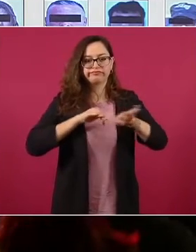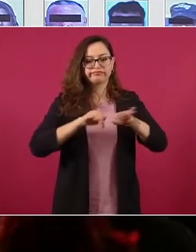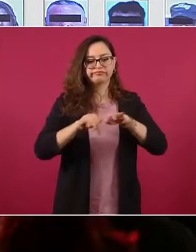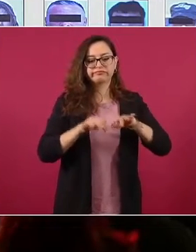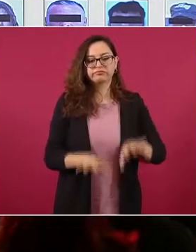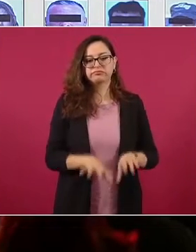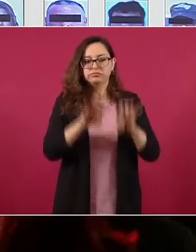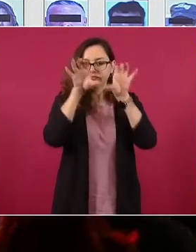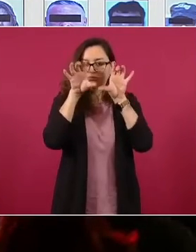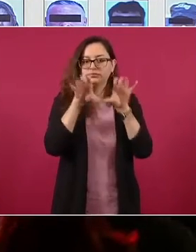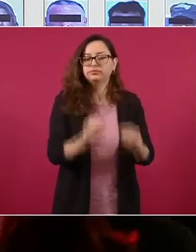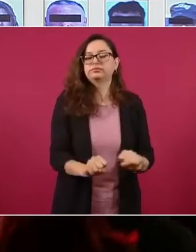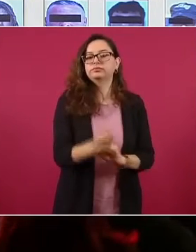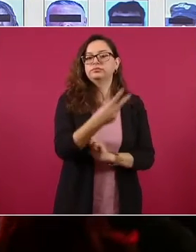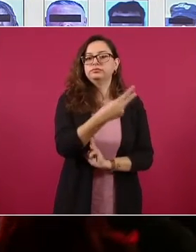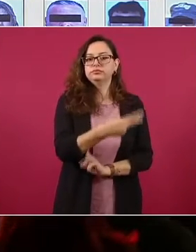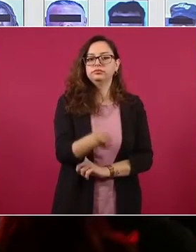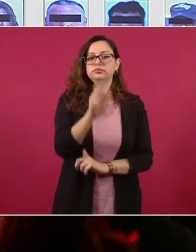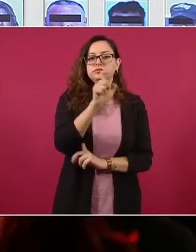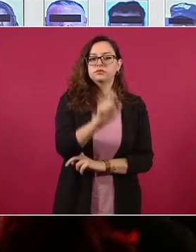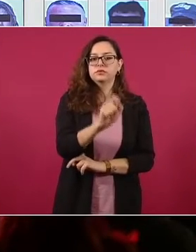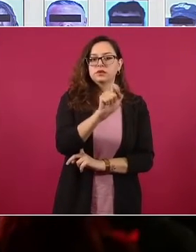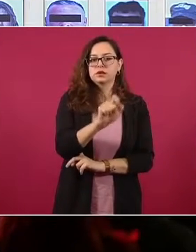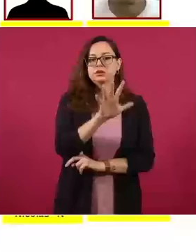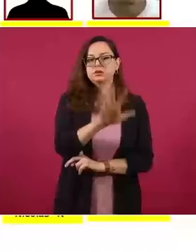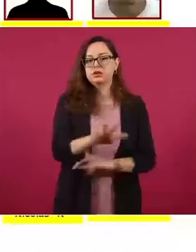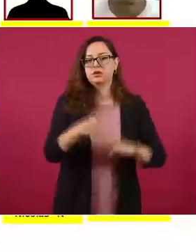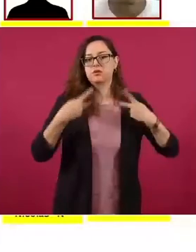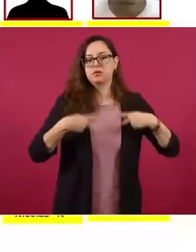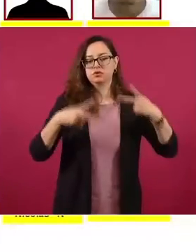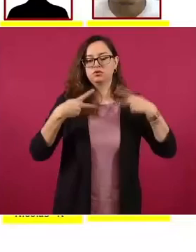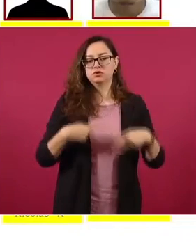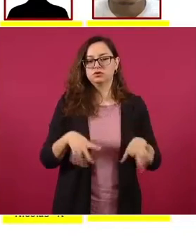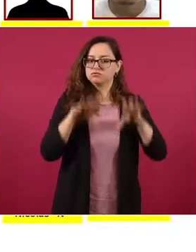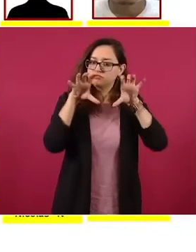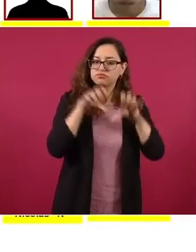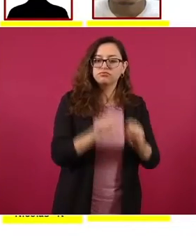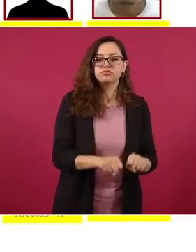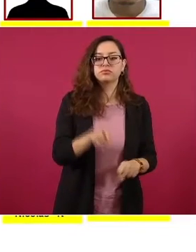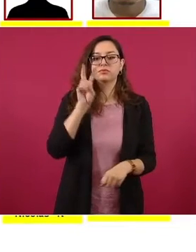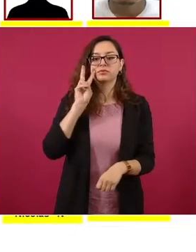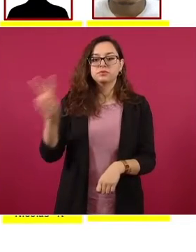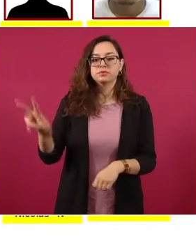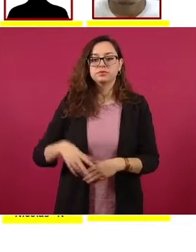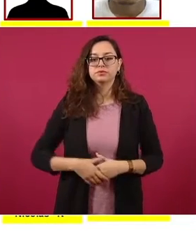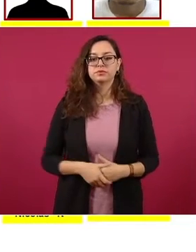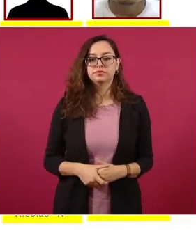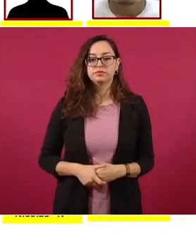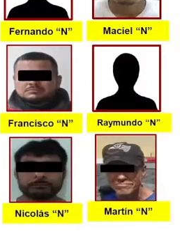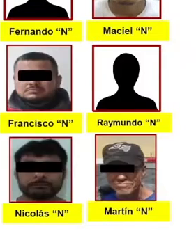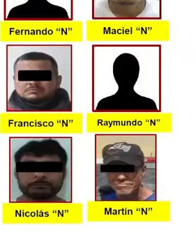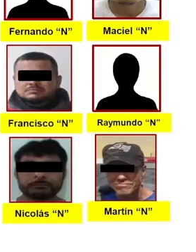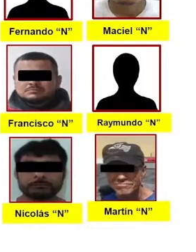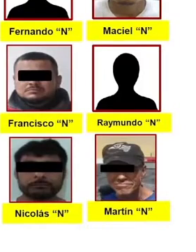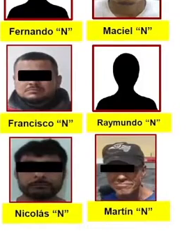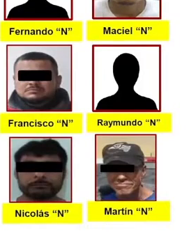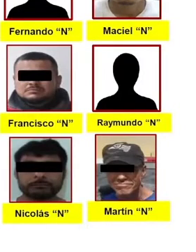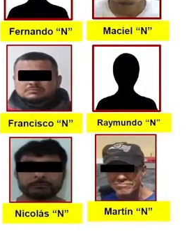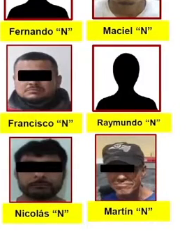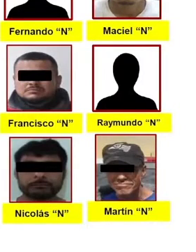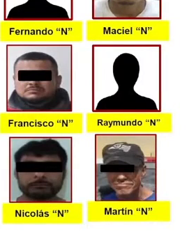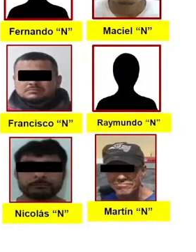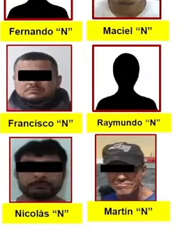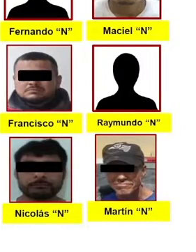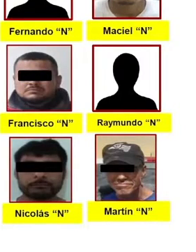la detención de 225 generadores de violencia, siguientes, todo esto